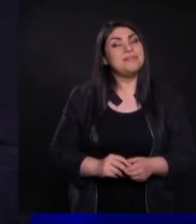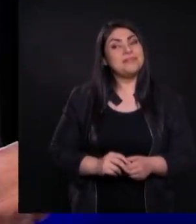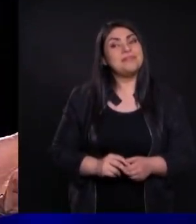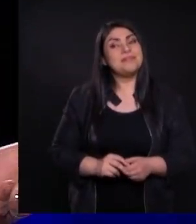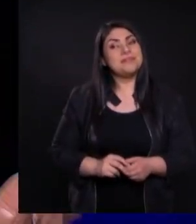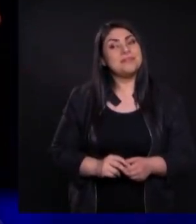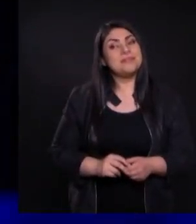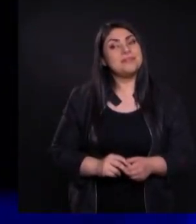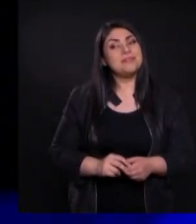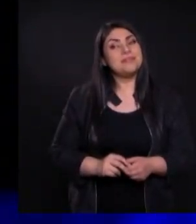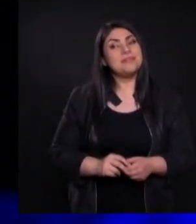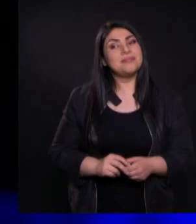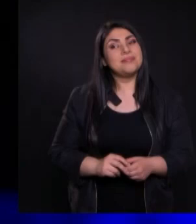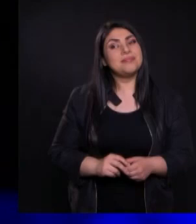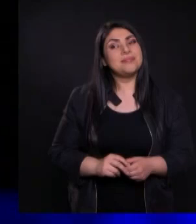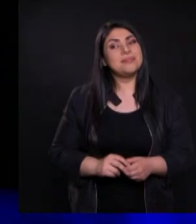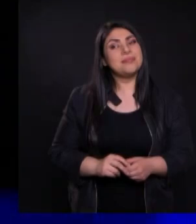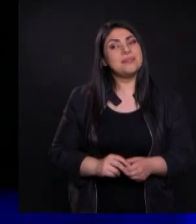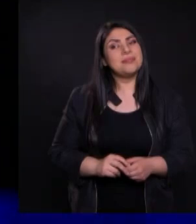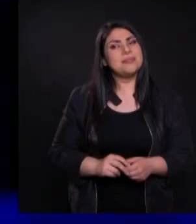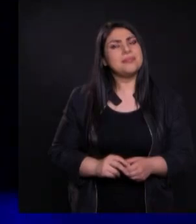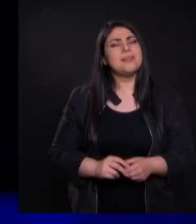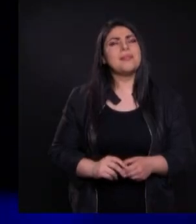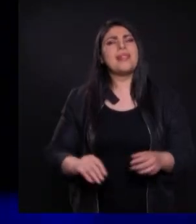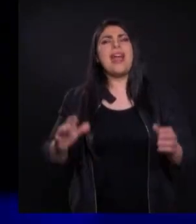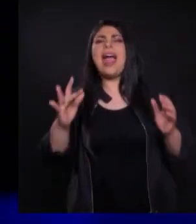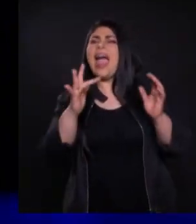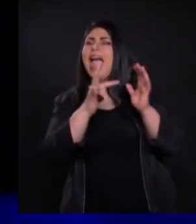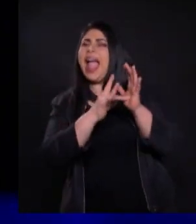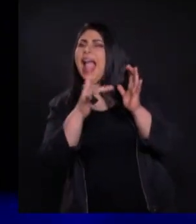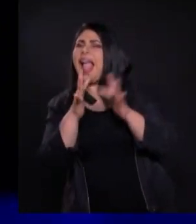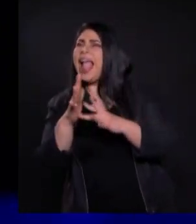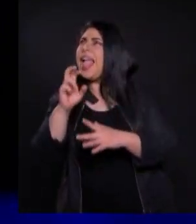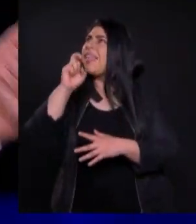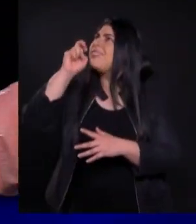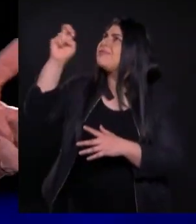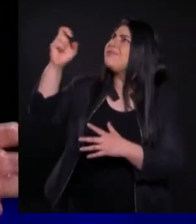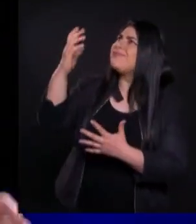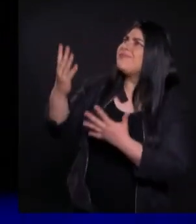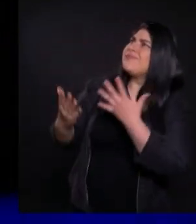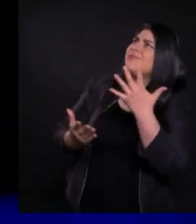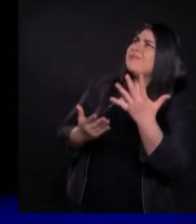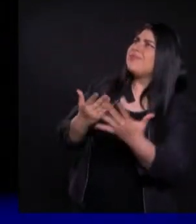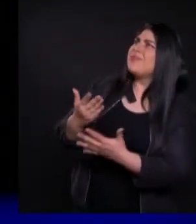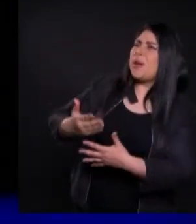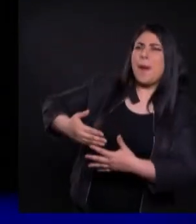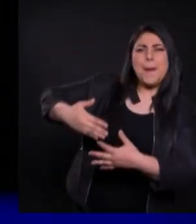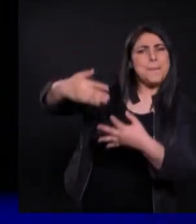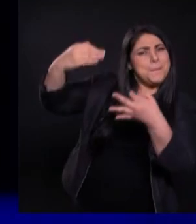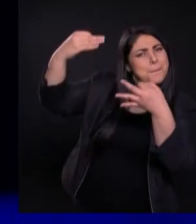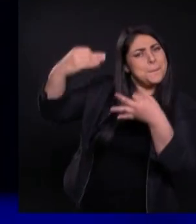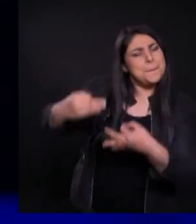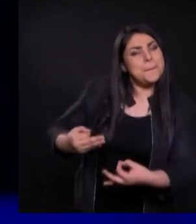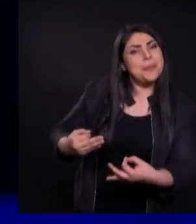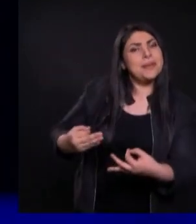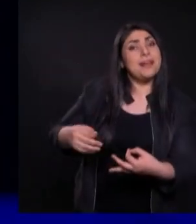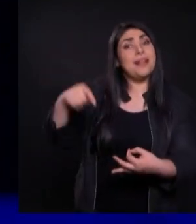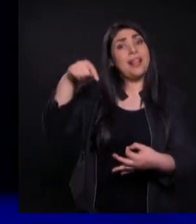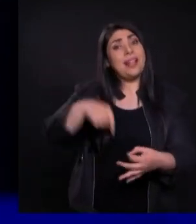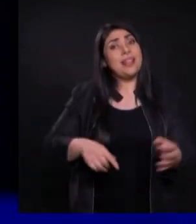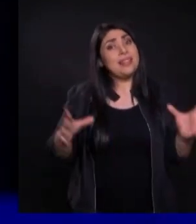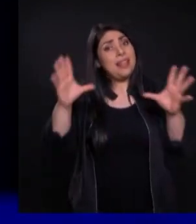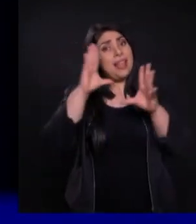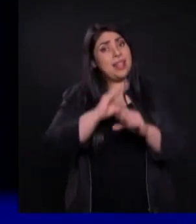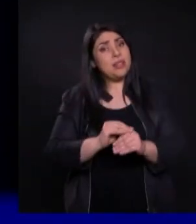Y si Jesús Es el servidor Por excelencia Yo quisiera que En esta noche Pudiéramos aprender Cómo servía